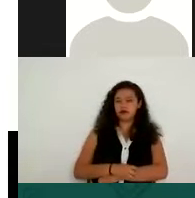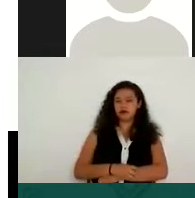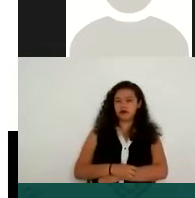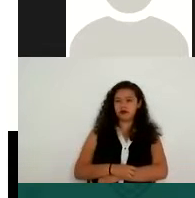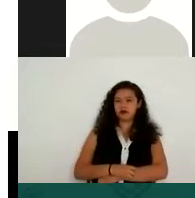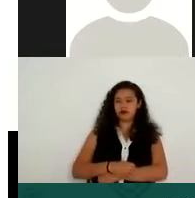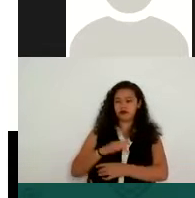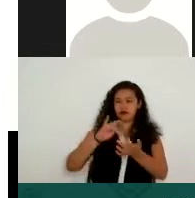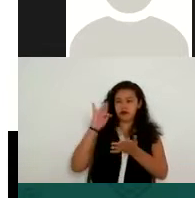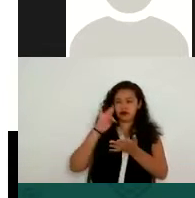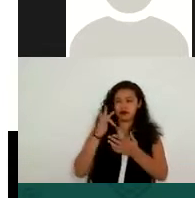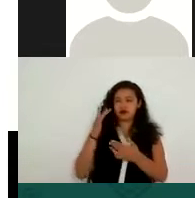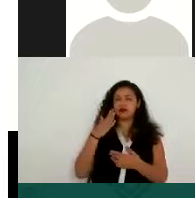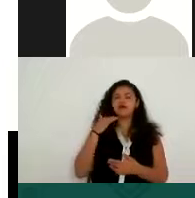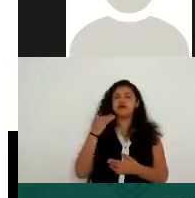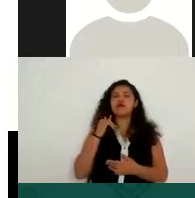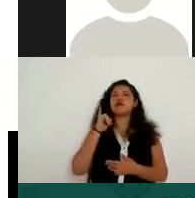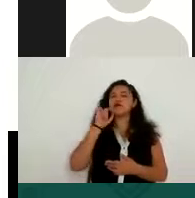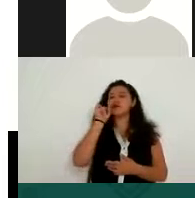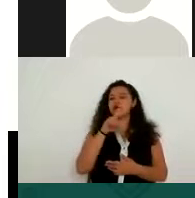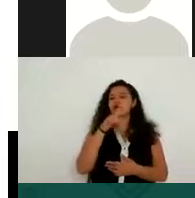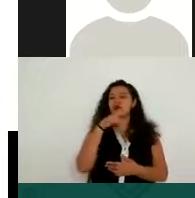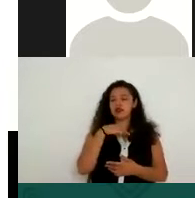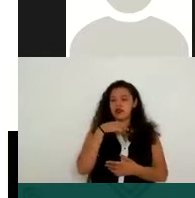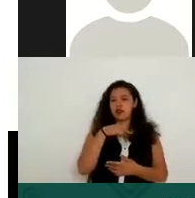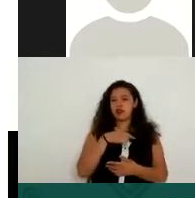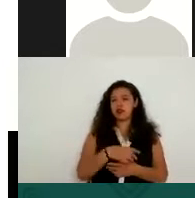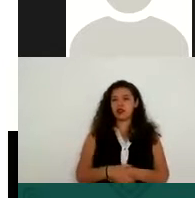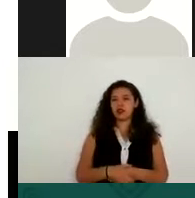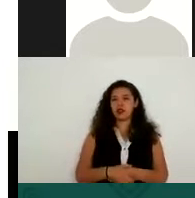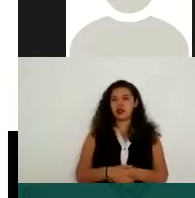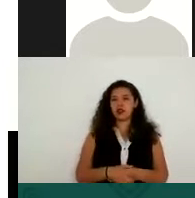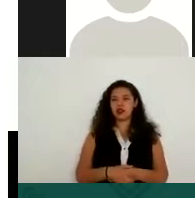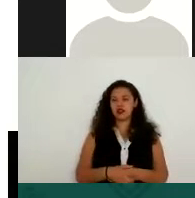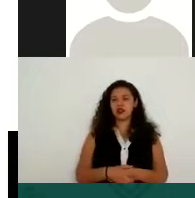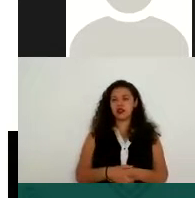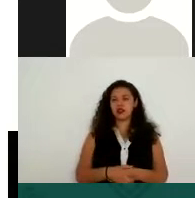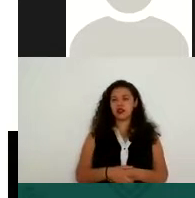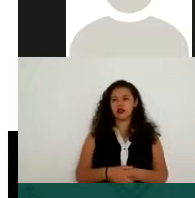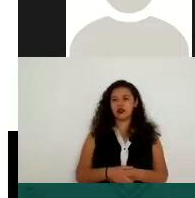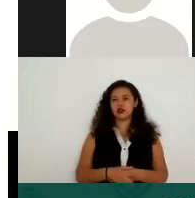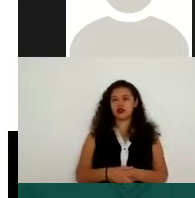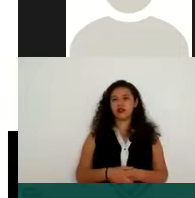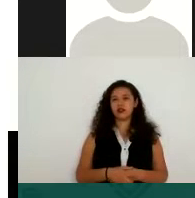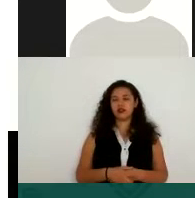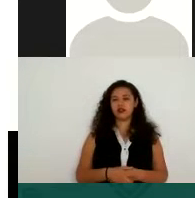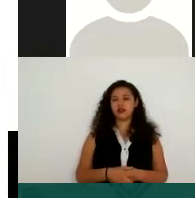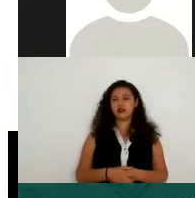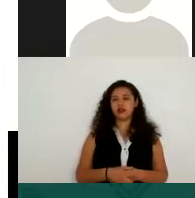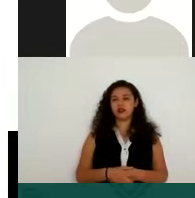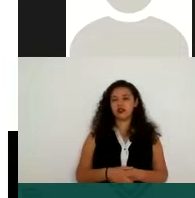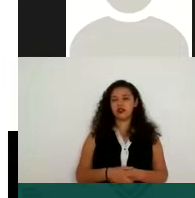sí también nos decían que la toma de dientes por ejemplo una parte de datos biométricos efectivamente y sí en este